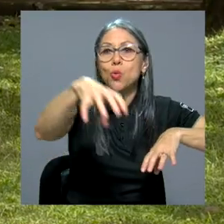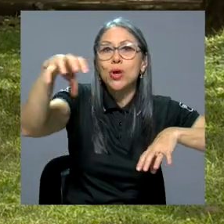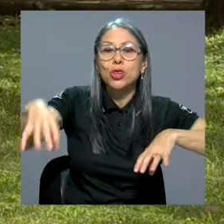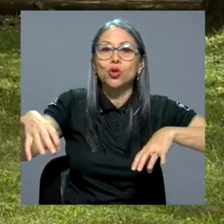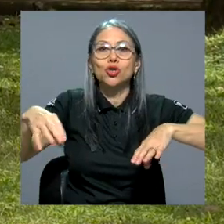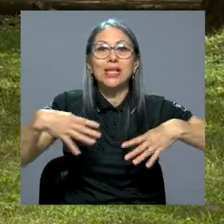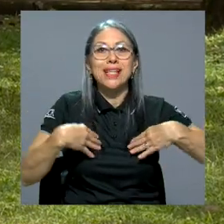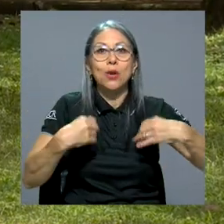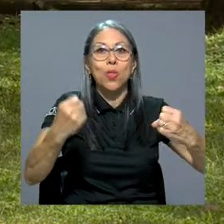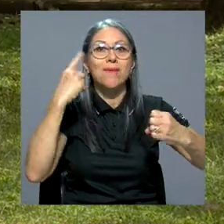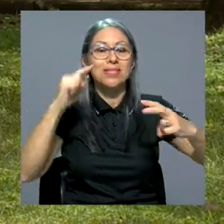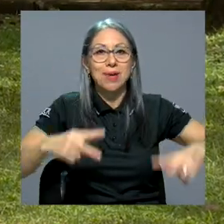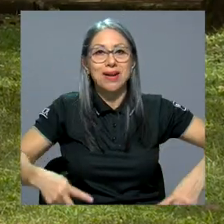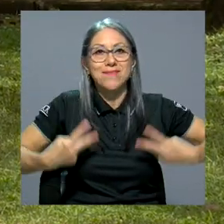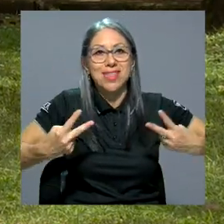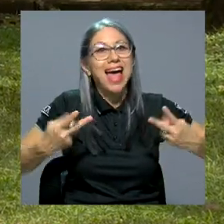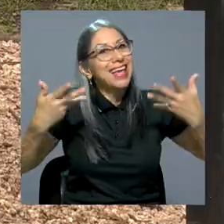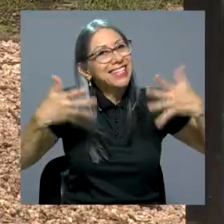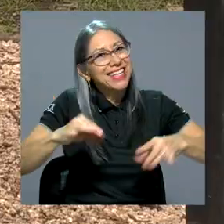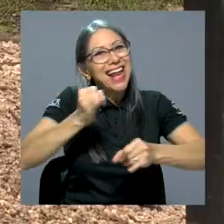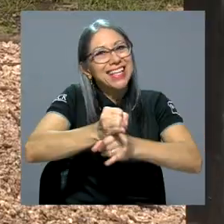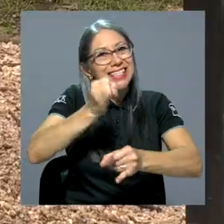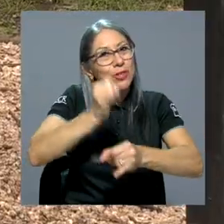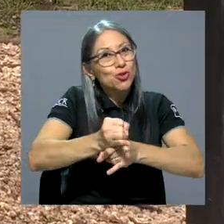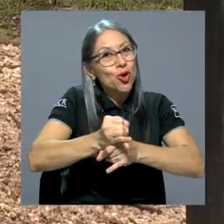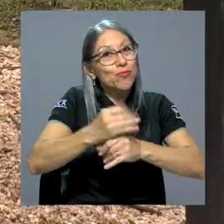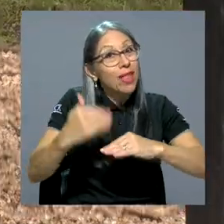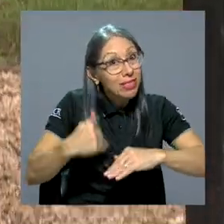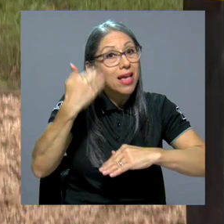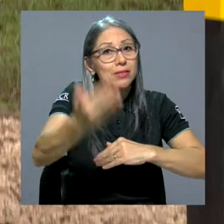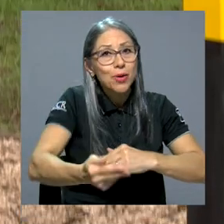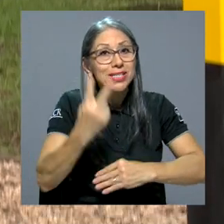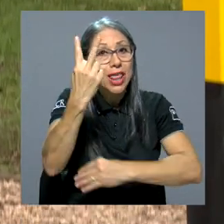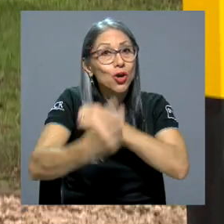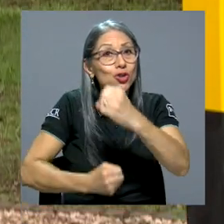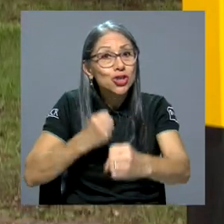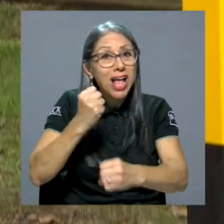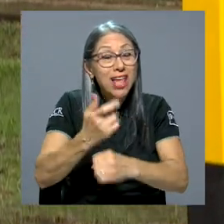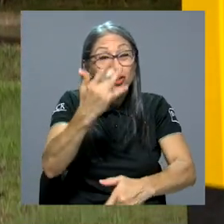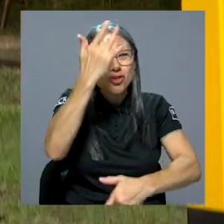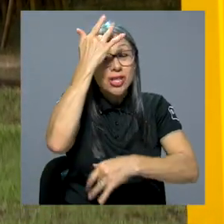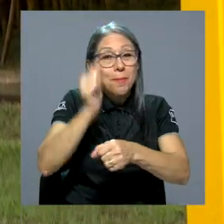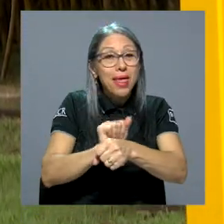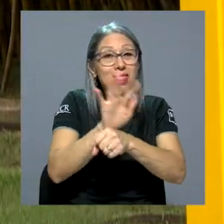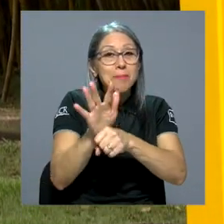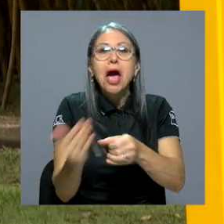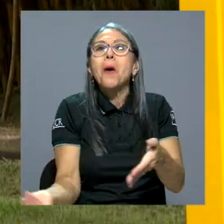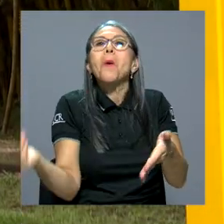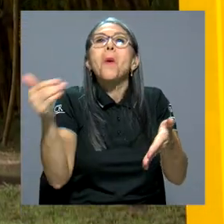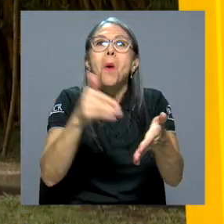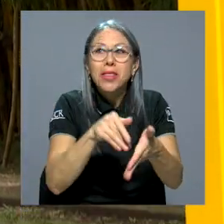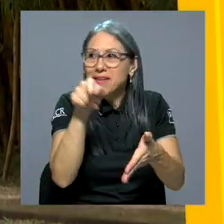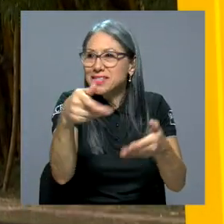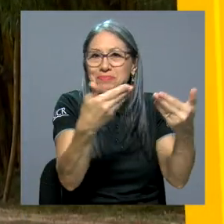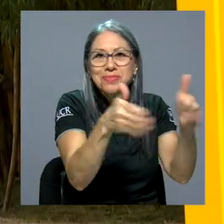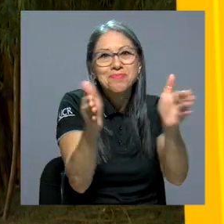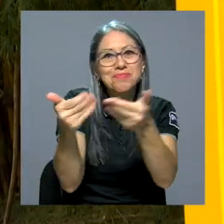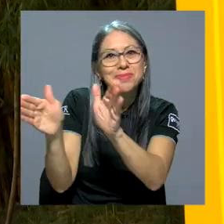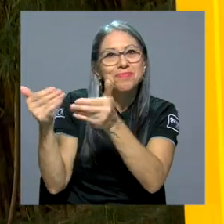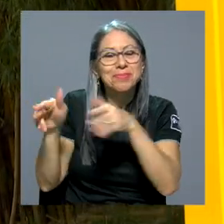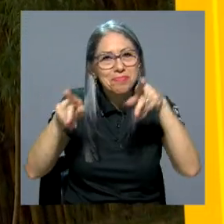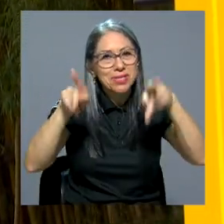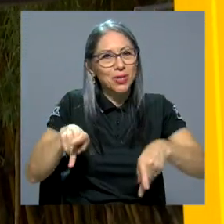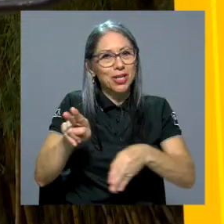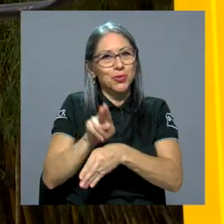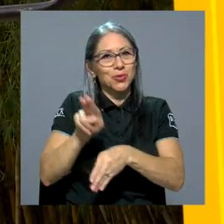los circuitos biosaludables, pues ya la institución, luego de dos años de pandemia, volvió a habilitar estos